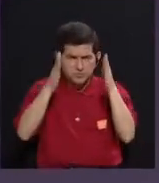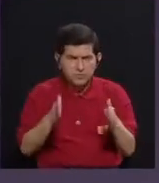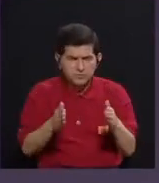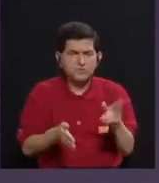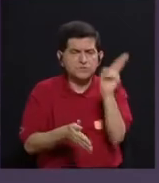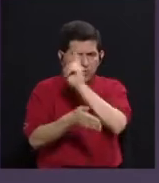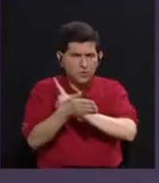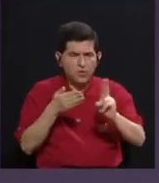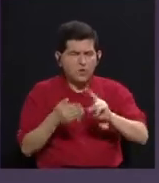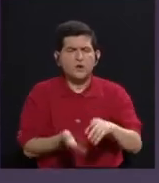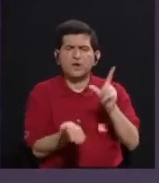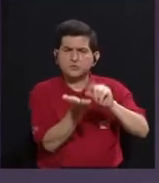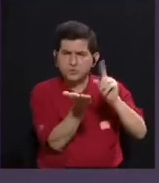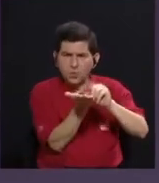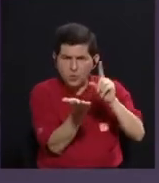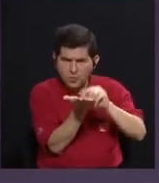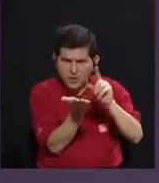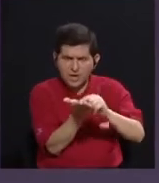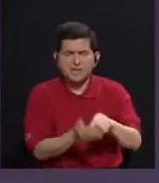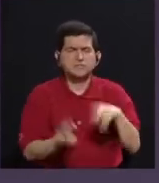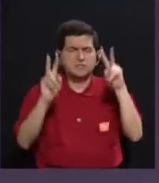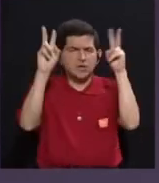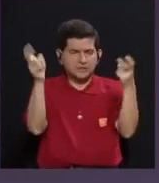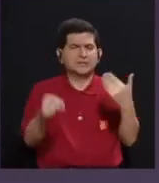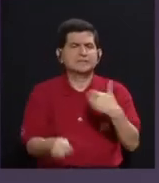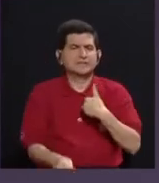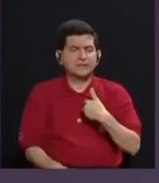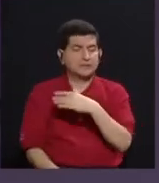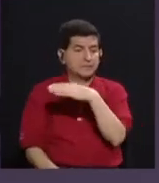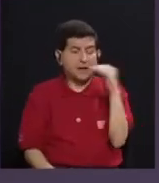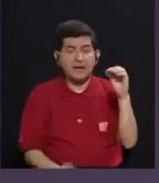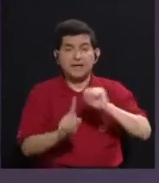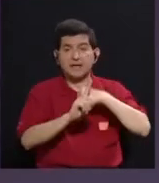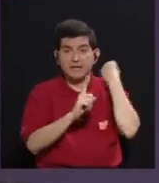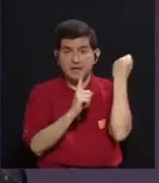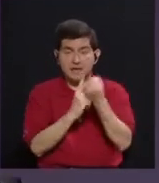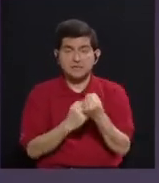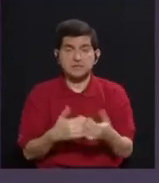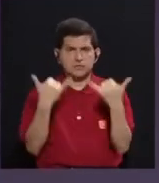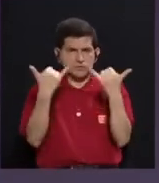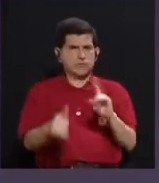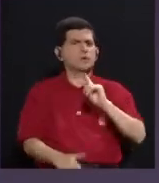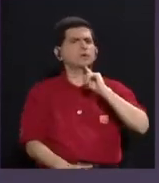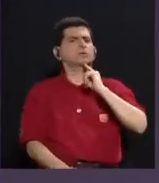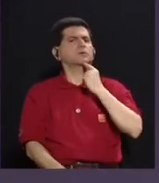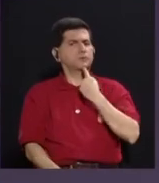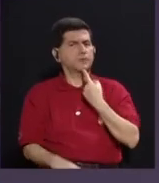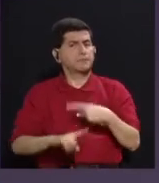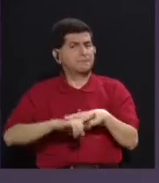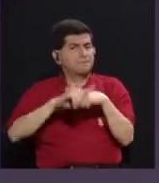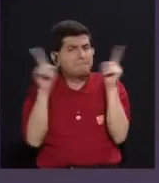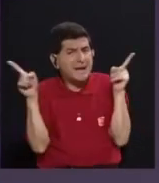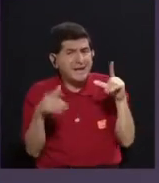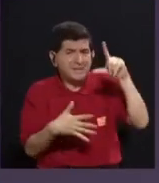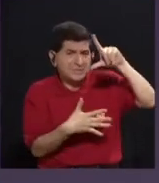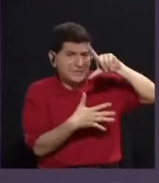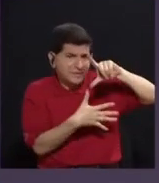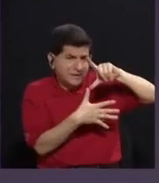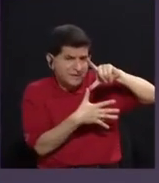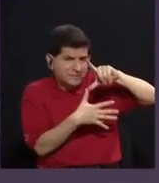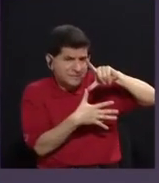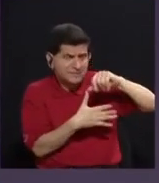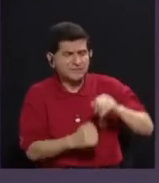muchísimas las publicaciones que ya hay sobre este tema y ya el asunto se toma con muchísima seriedad. Sin embargo, en Latinoamérica